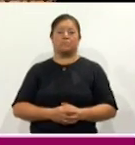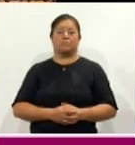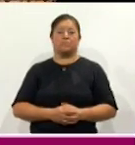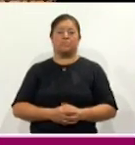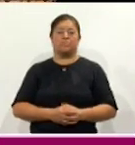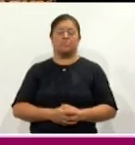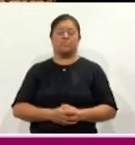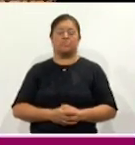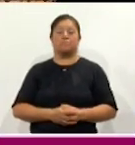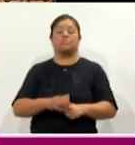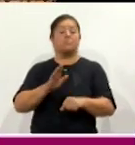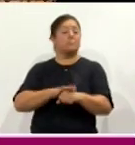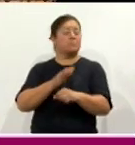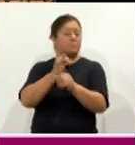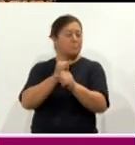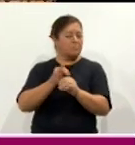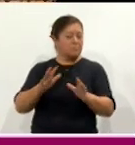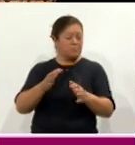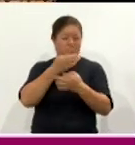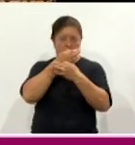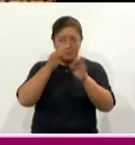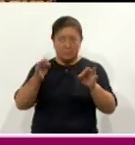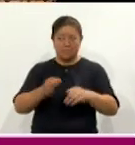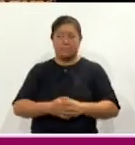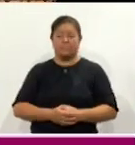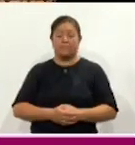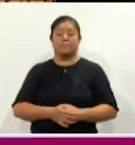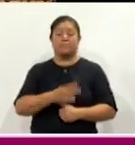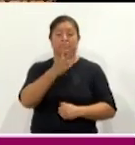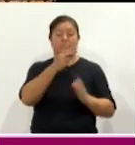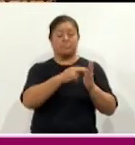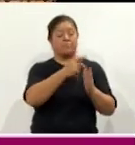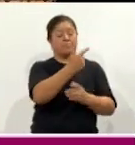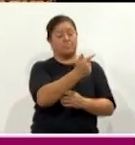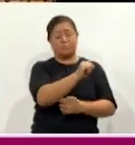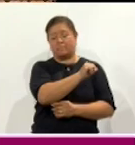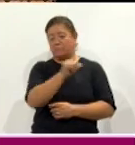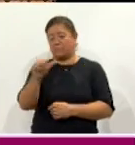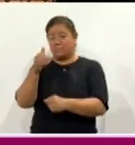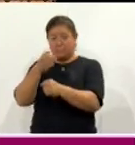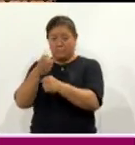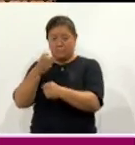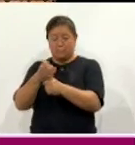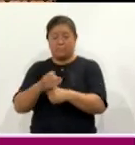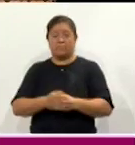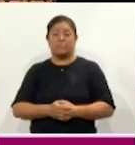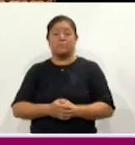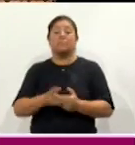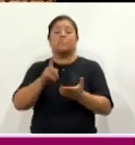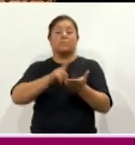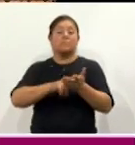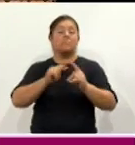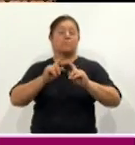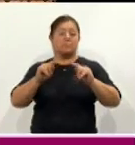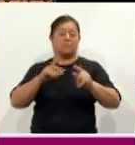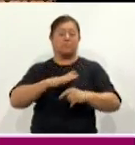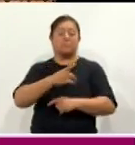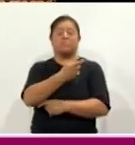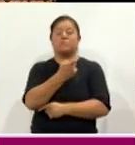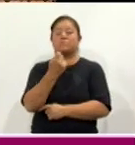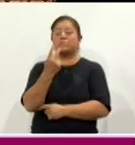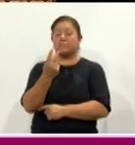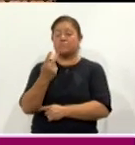En más información, quiero comentarle que de 2007 a la fecha en nuestro estado se han realizado 102